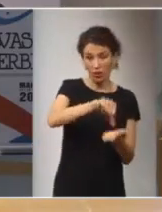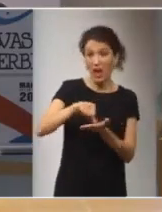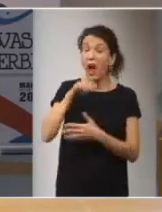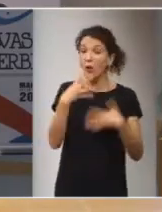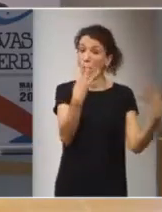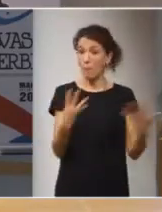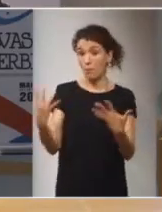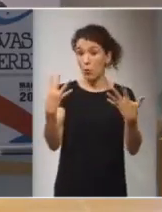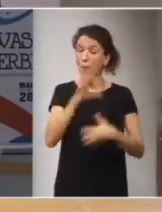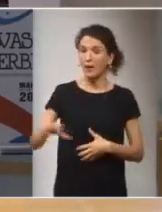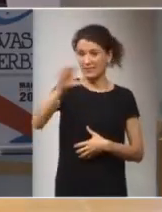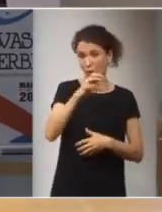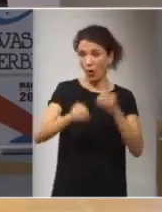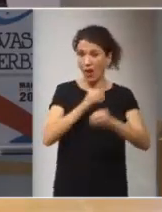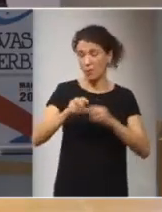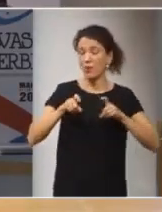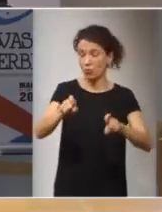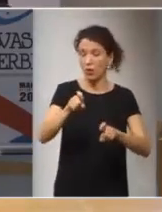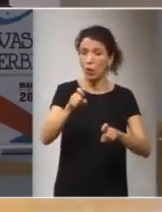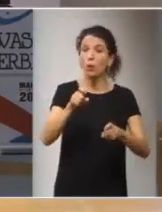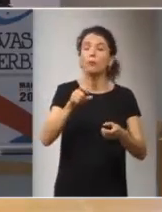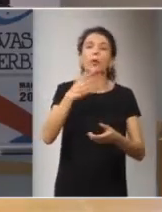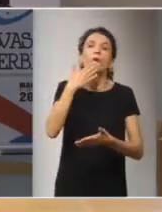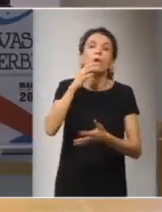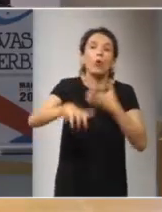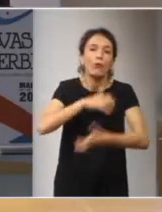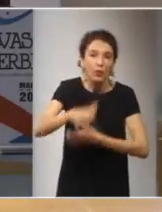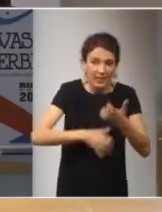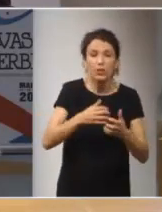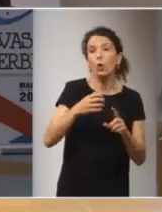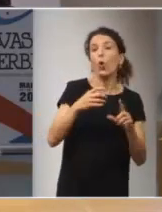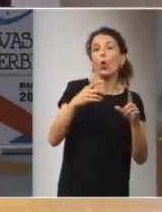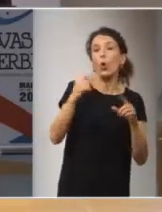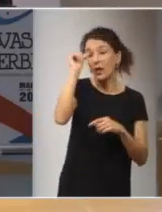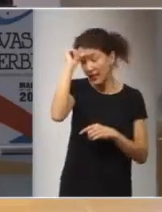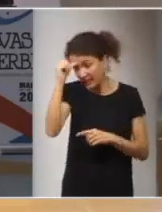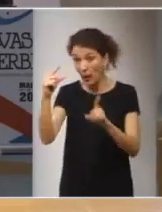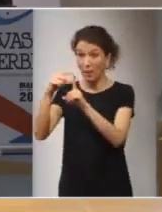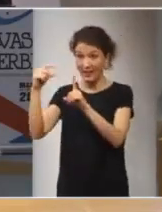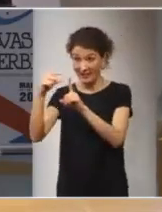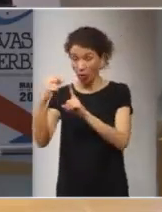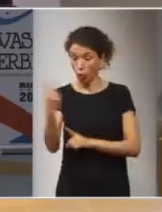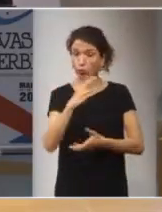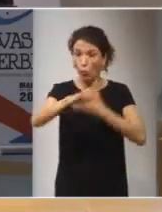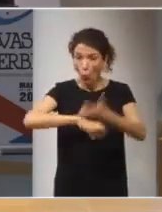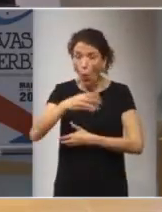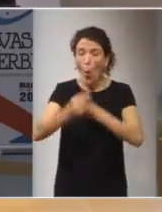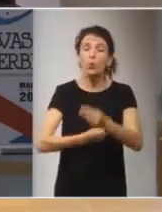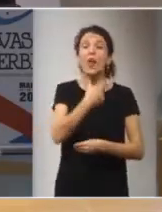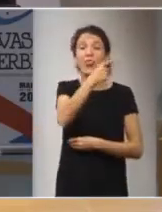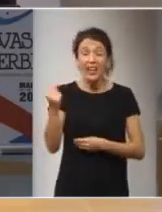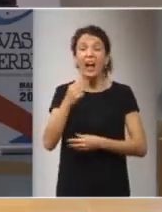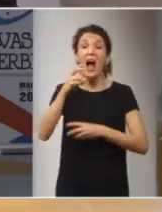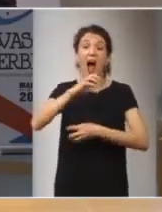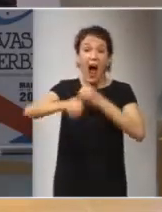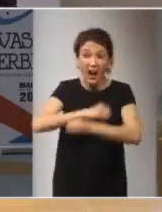países que tienen armas nucleares un conflicto regional entre por ejemplo India y Pakistán en el que se usen solamente 100 armas nucleares de